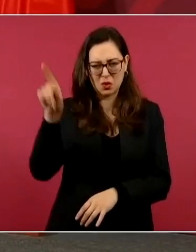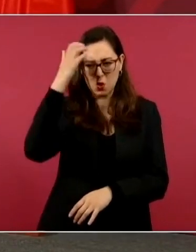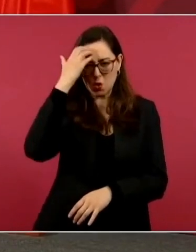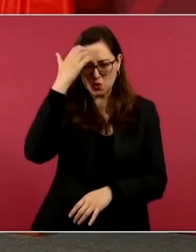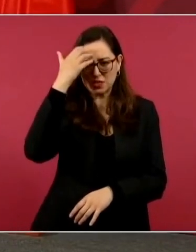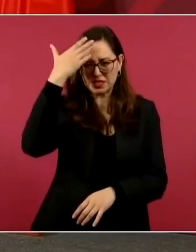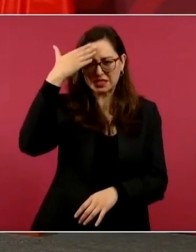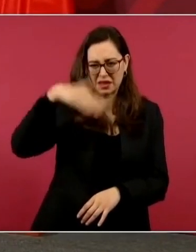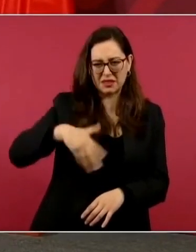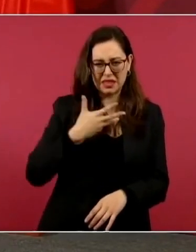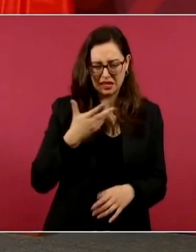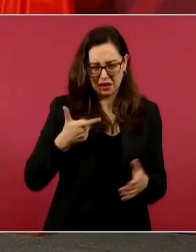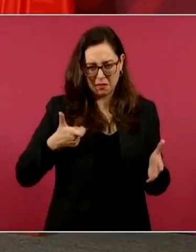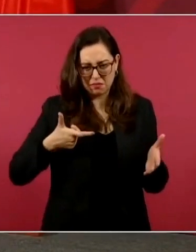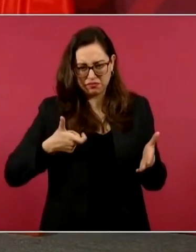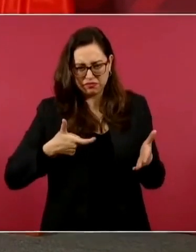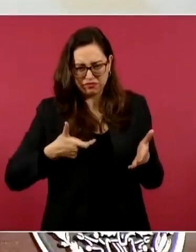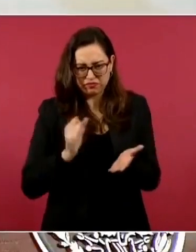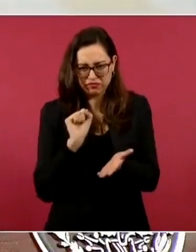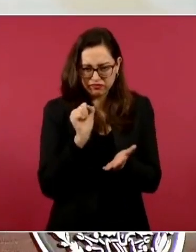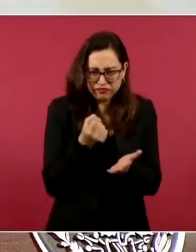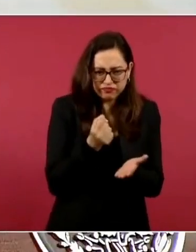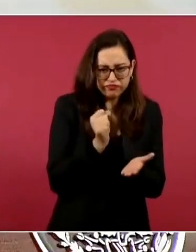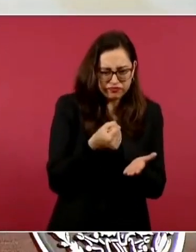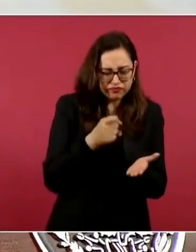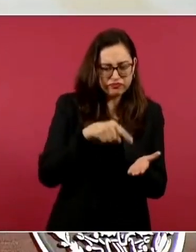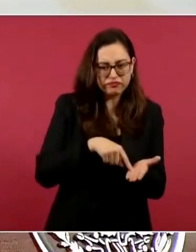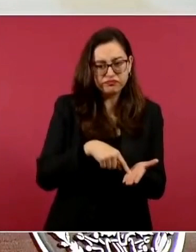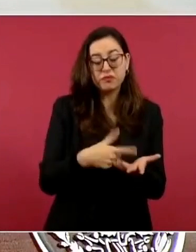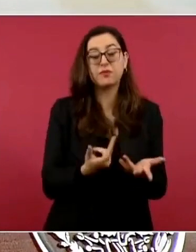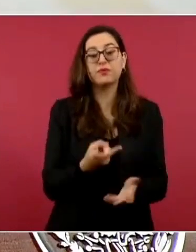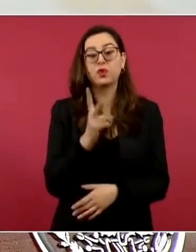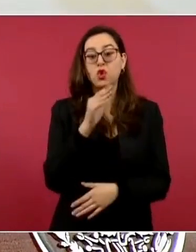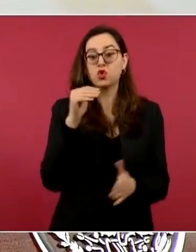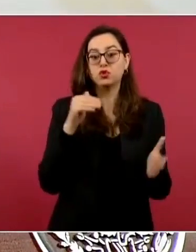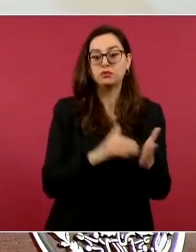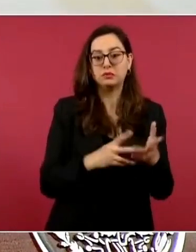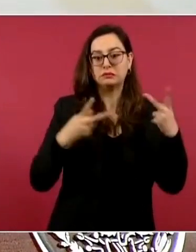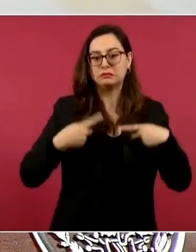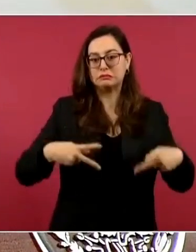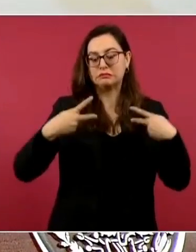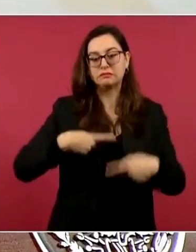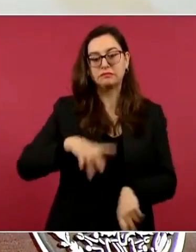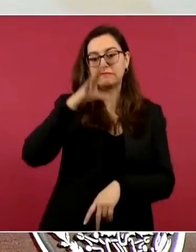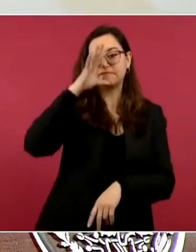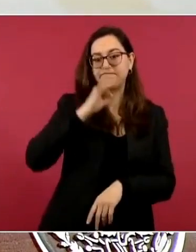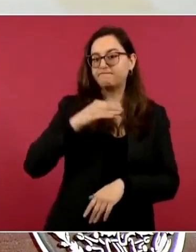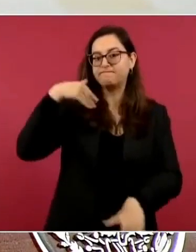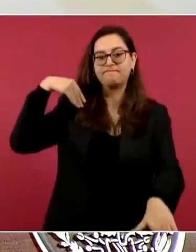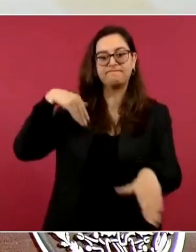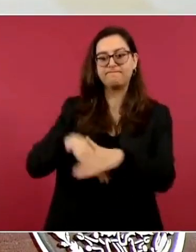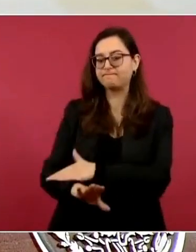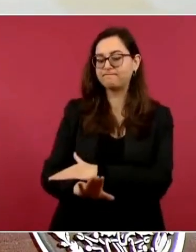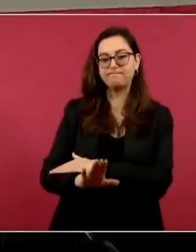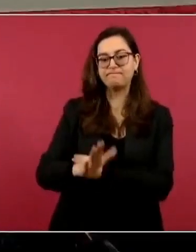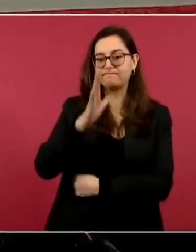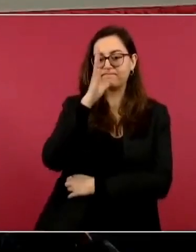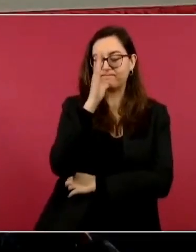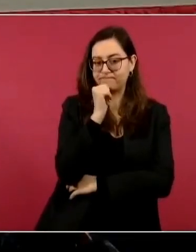recogen el código. En total dos mil afectados, fueron 110